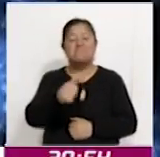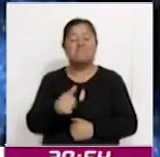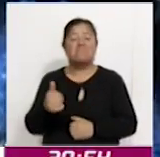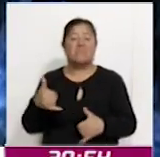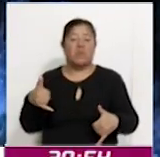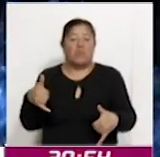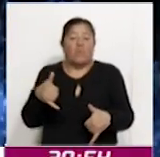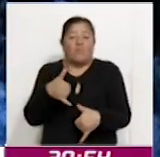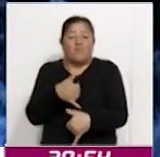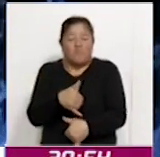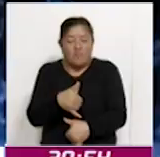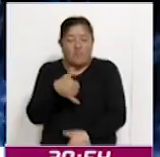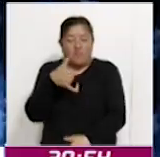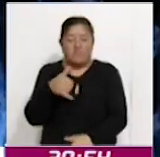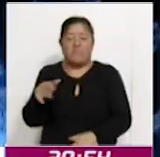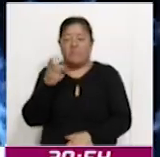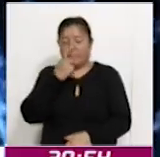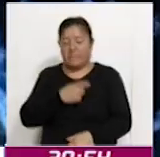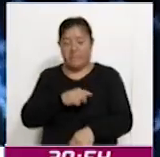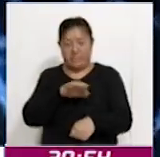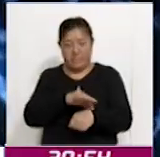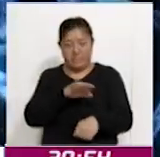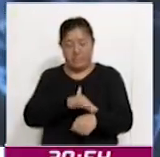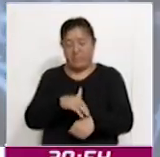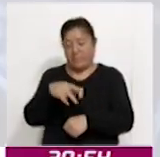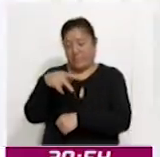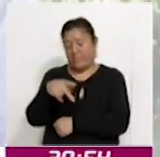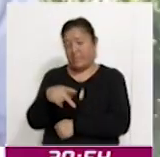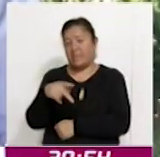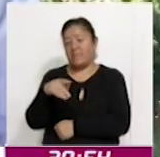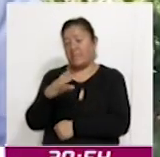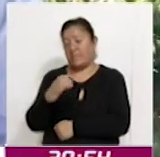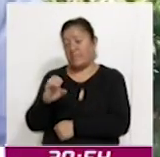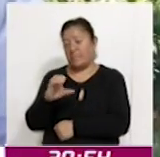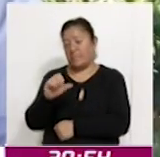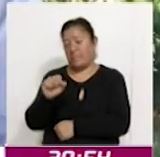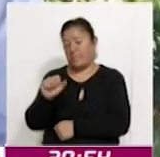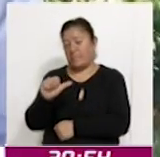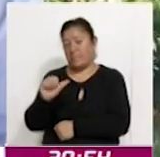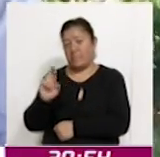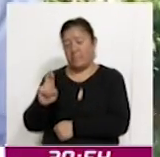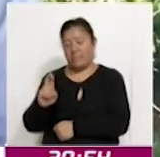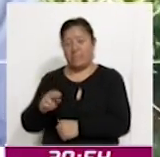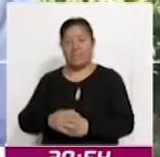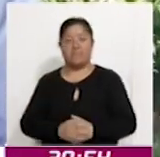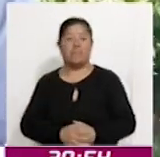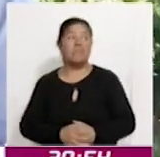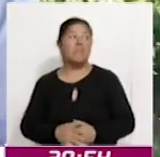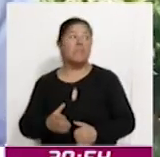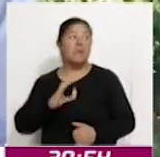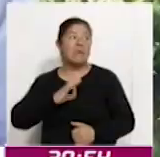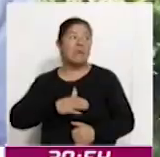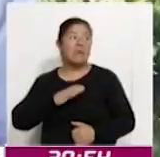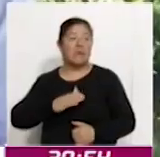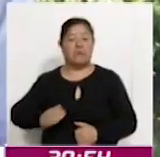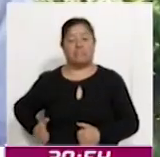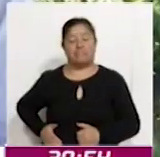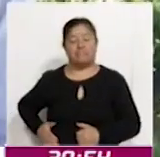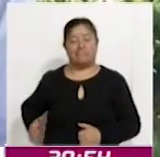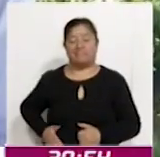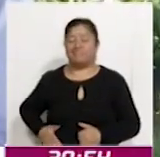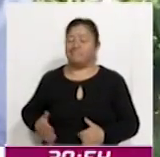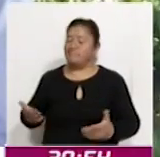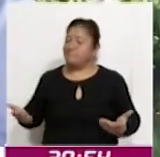peso, informó el médico Pablo César Velázquez Roldán. El cáncer de páncreas lamentablemente es un cáncer muy